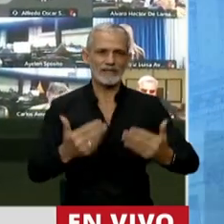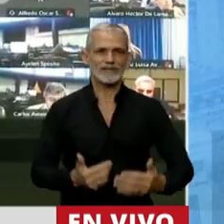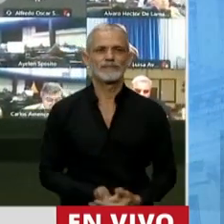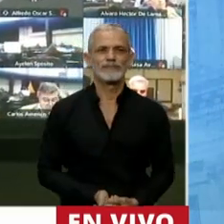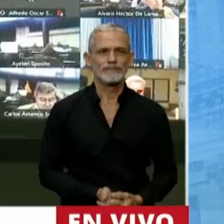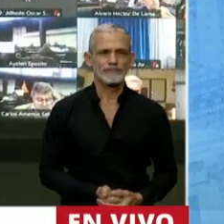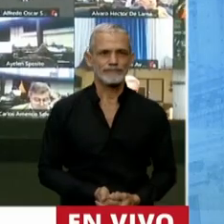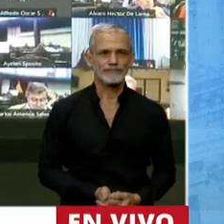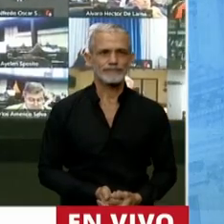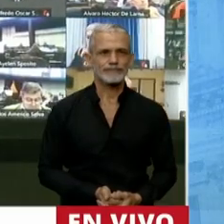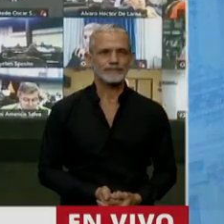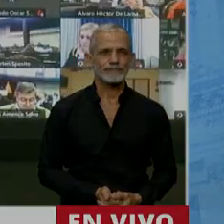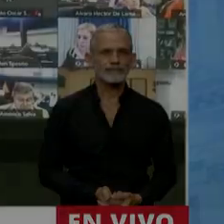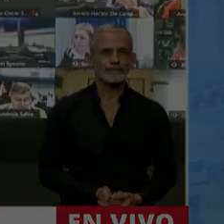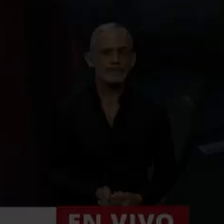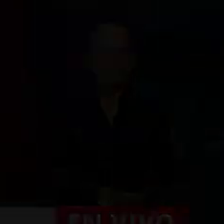Presidente. Gracias, diputado.